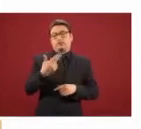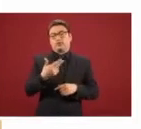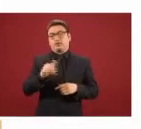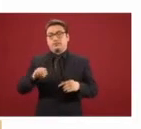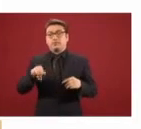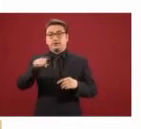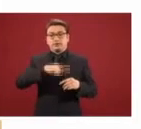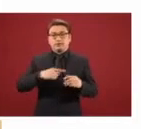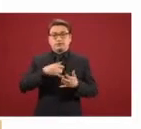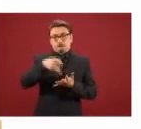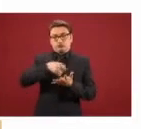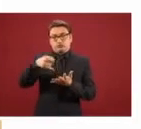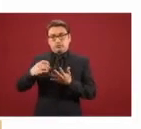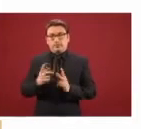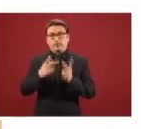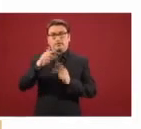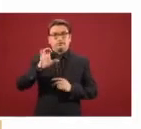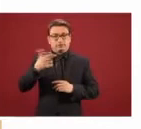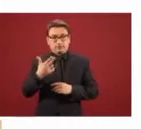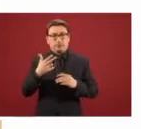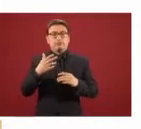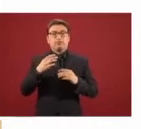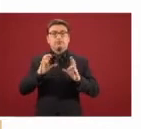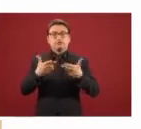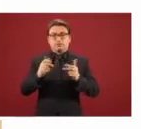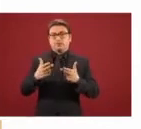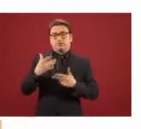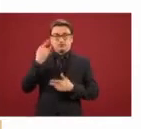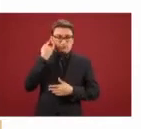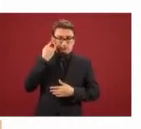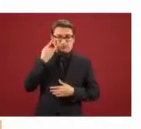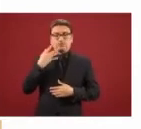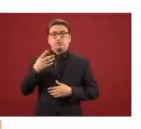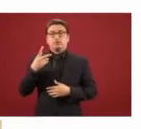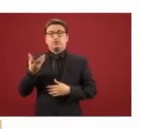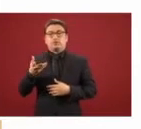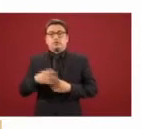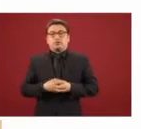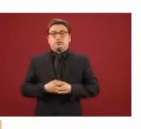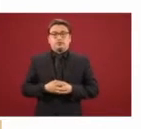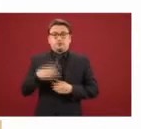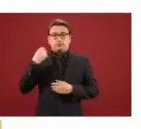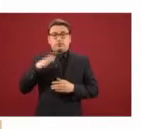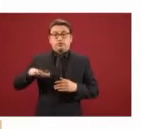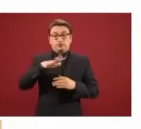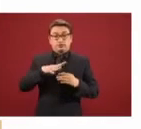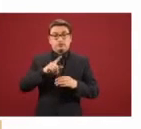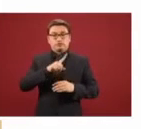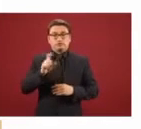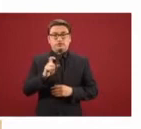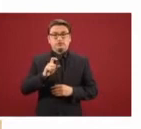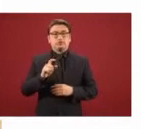que está trabajando en los estados de Chiapas, Campeche y Tabasco, lo que implica un total de 150 mil productoras y